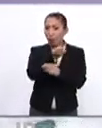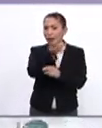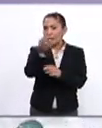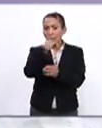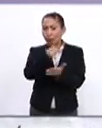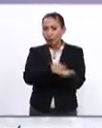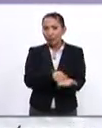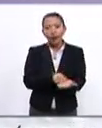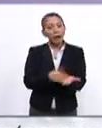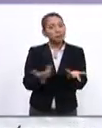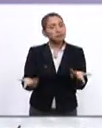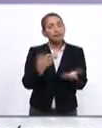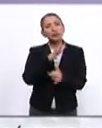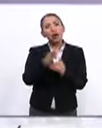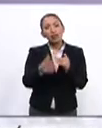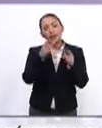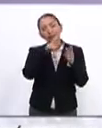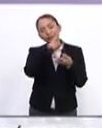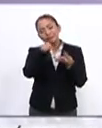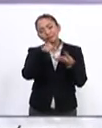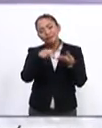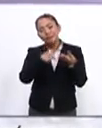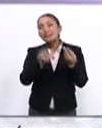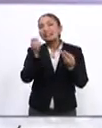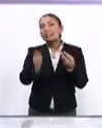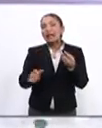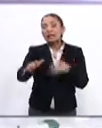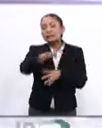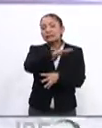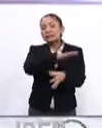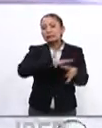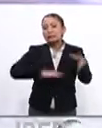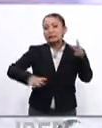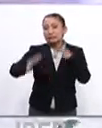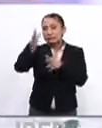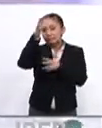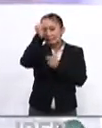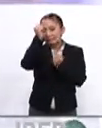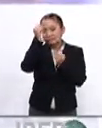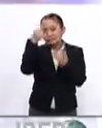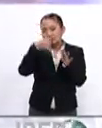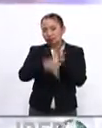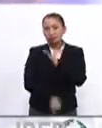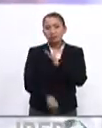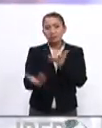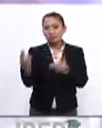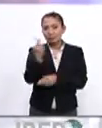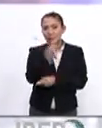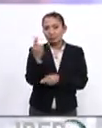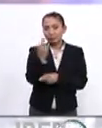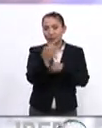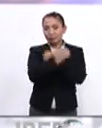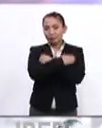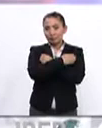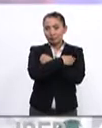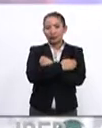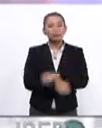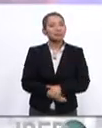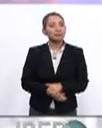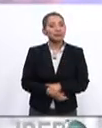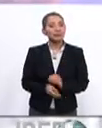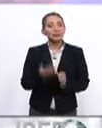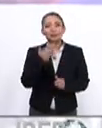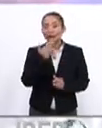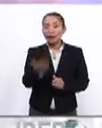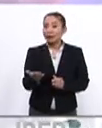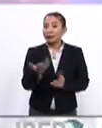cualquier rincón, además de todas las aristas que conforman este concepto tan profundo y tan necesario como es en la educación, así